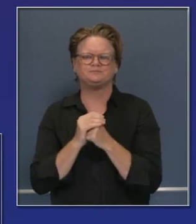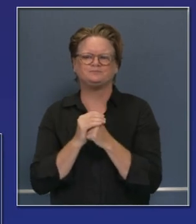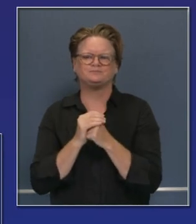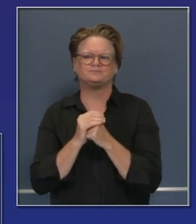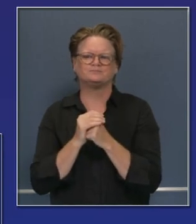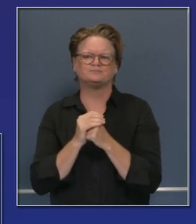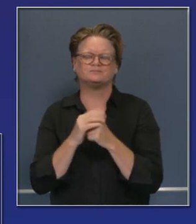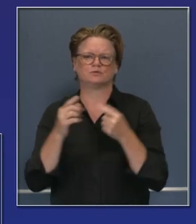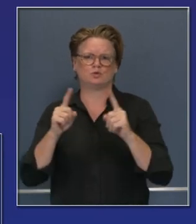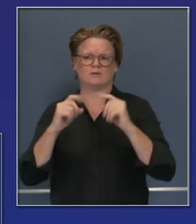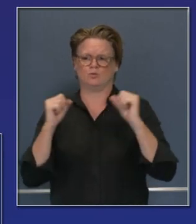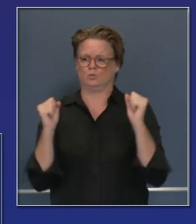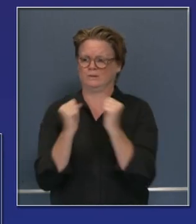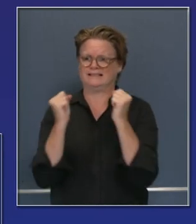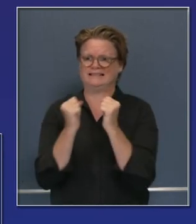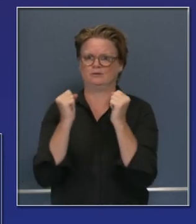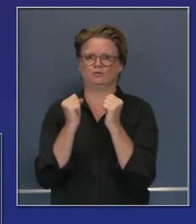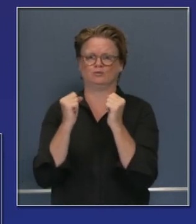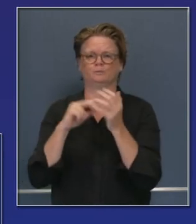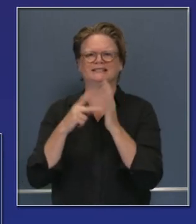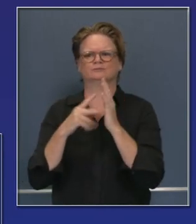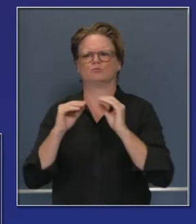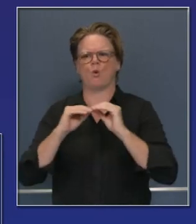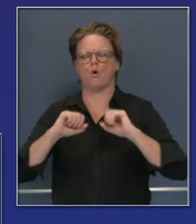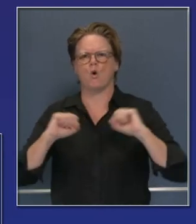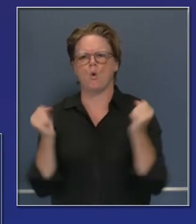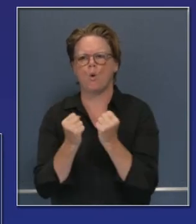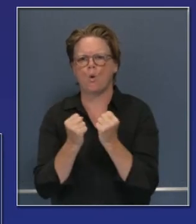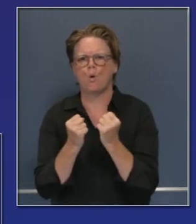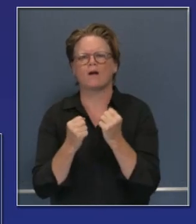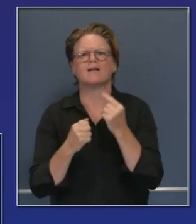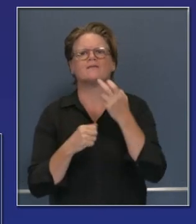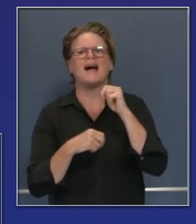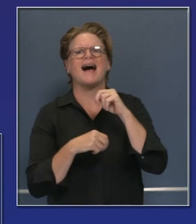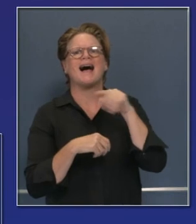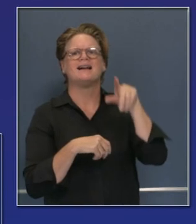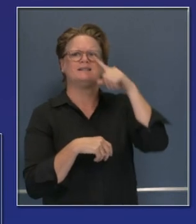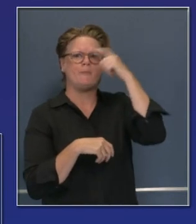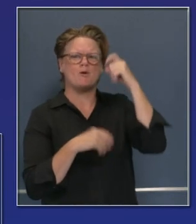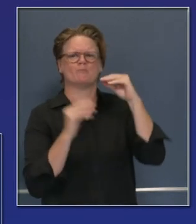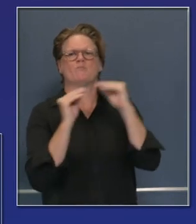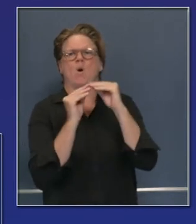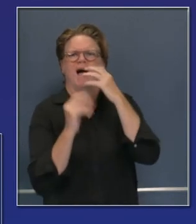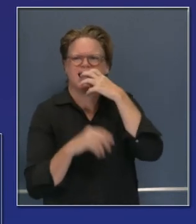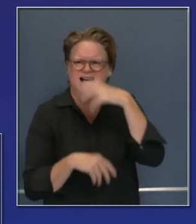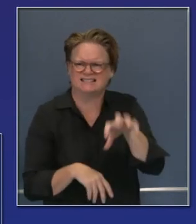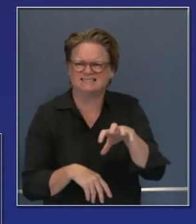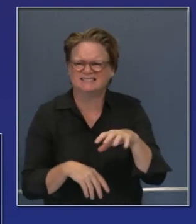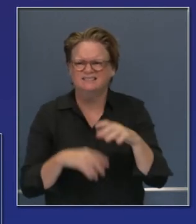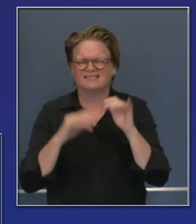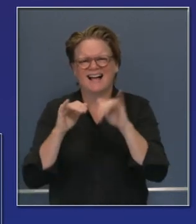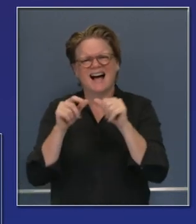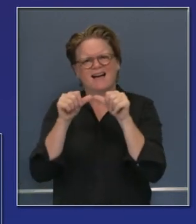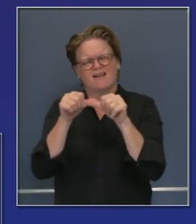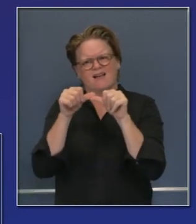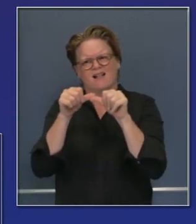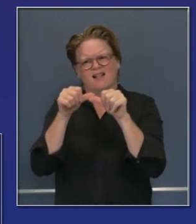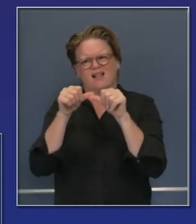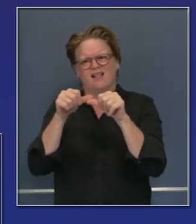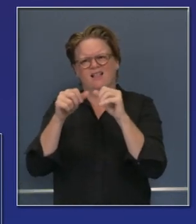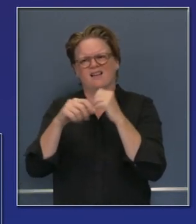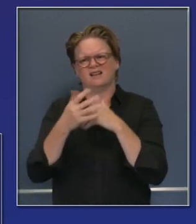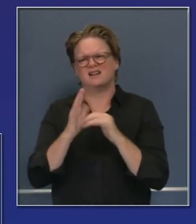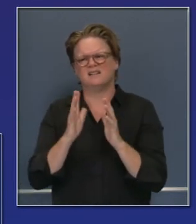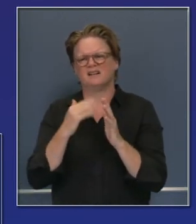las inundaciones son más húmedas hay más nieve de lo normal hay más calor de lo normal puedo continuar pero ya he